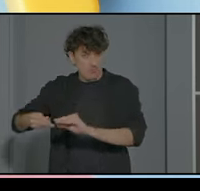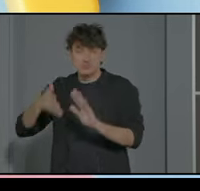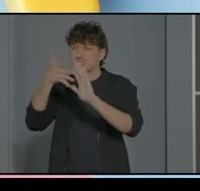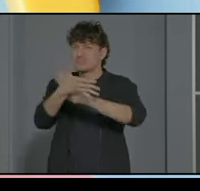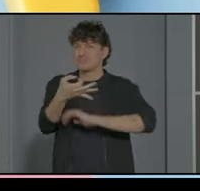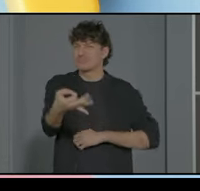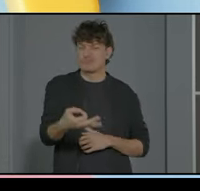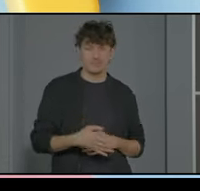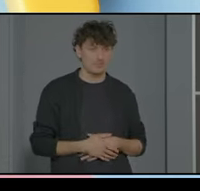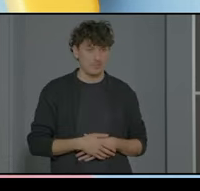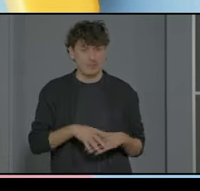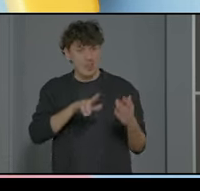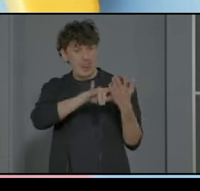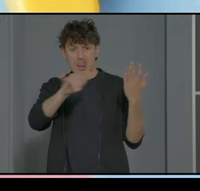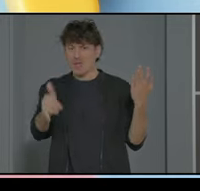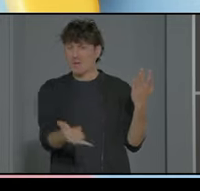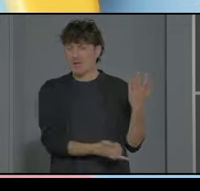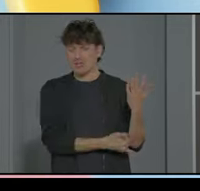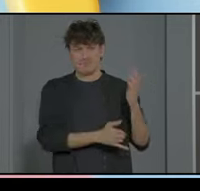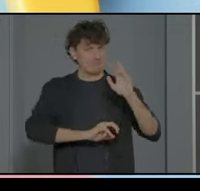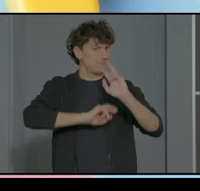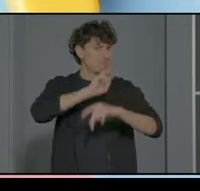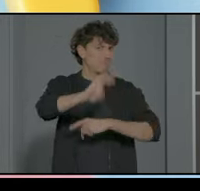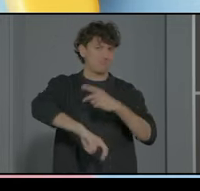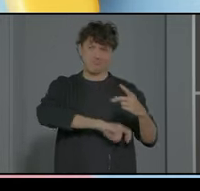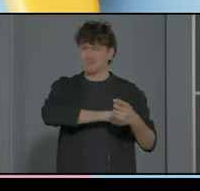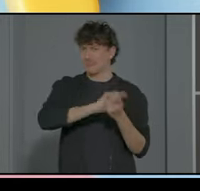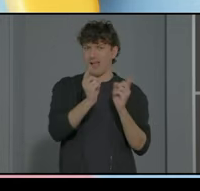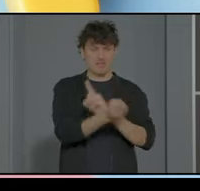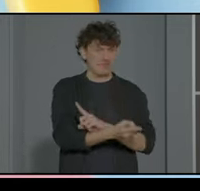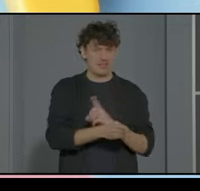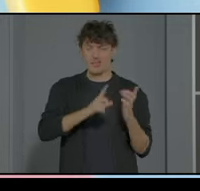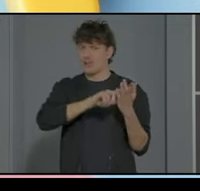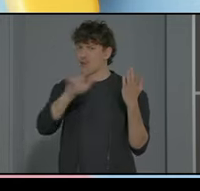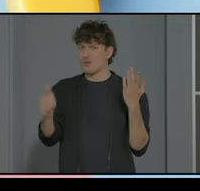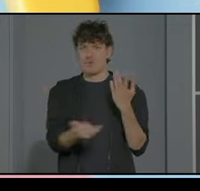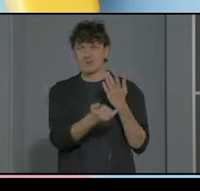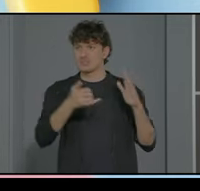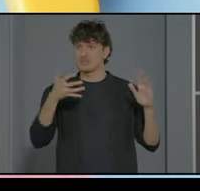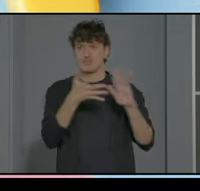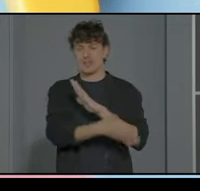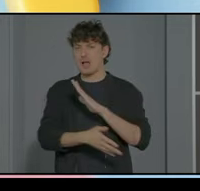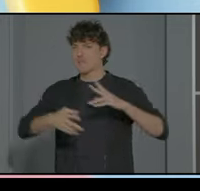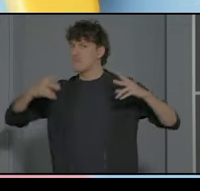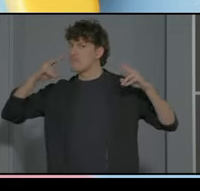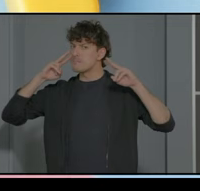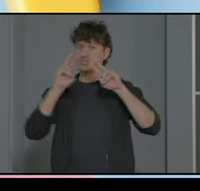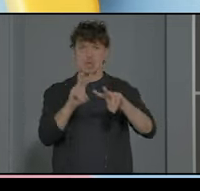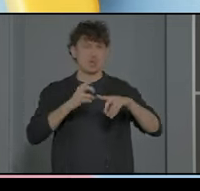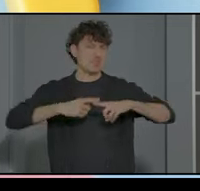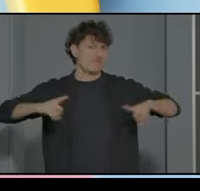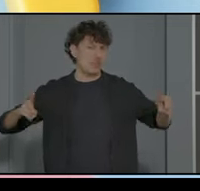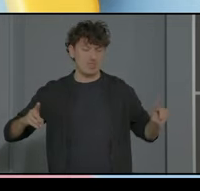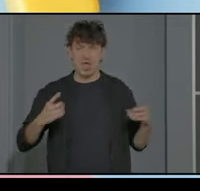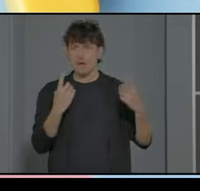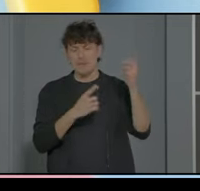empecemos a cambiar el lenguaje porque a veces el lenguaje lo es todo implica también un cambio de visión y insisto sé que a veces son